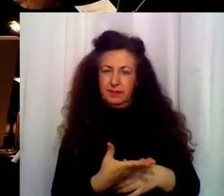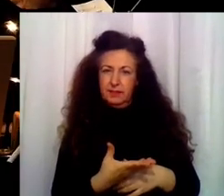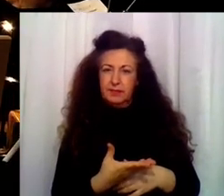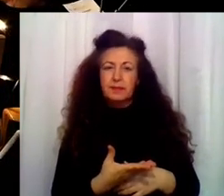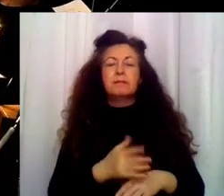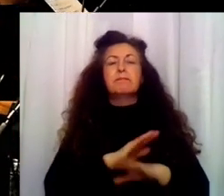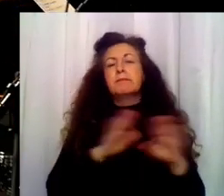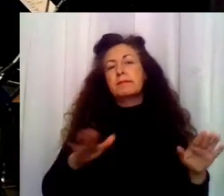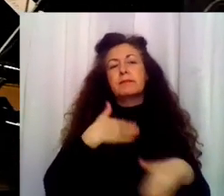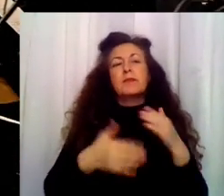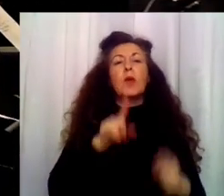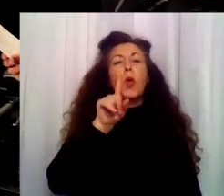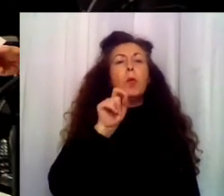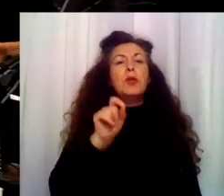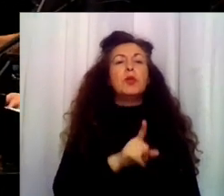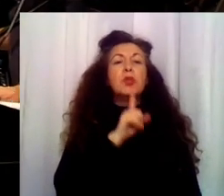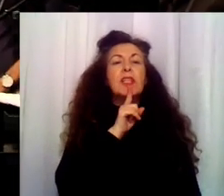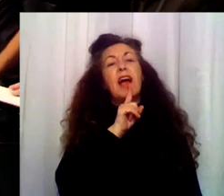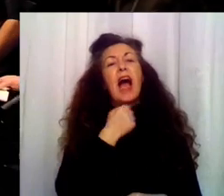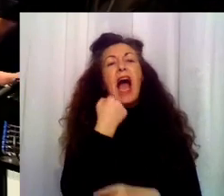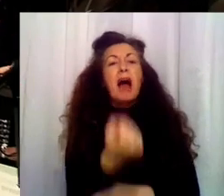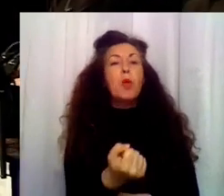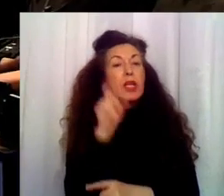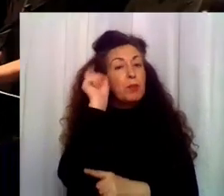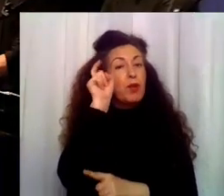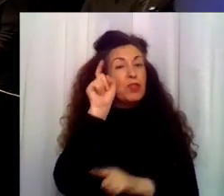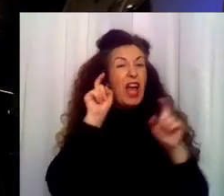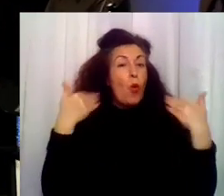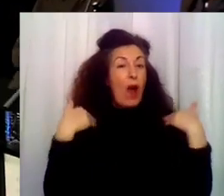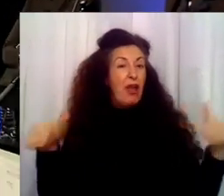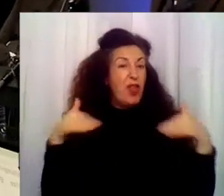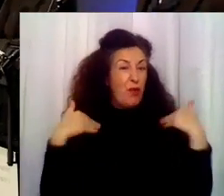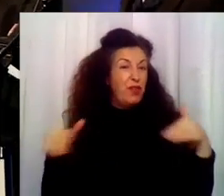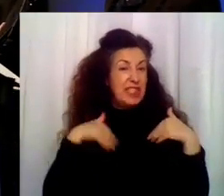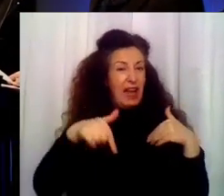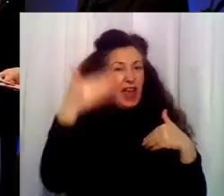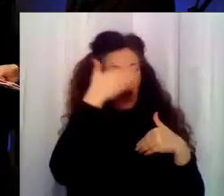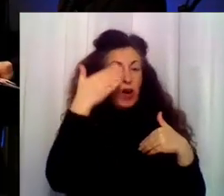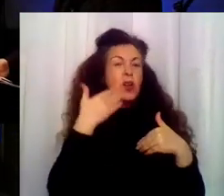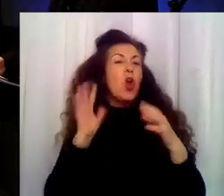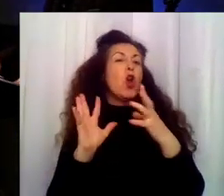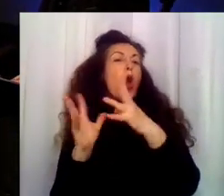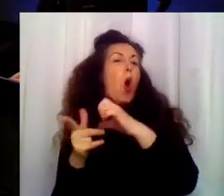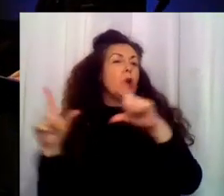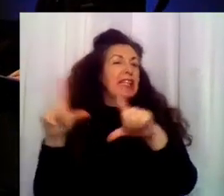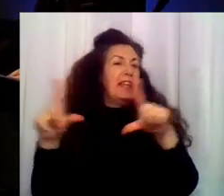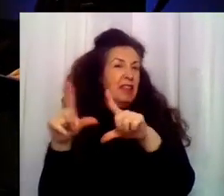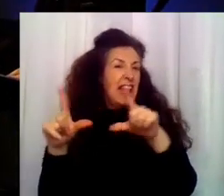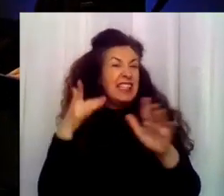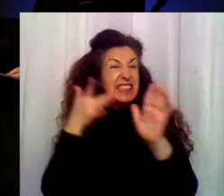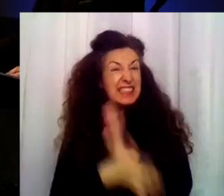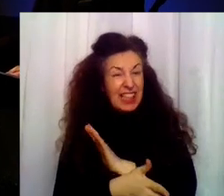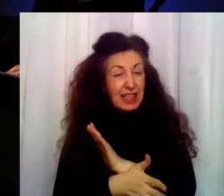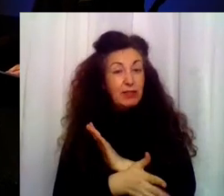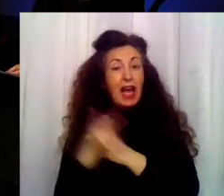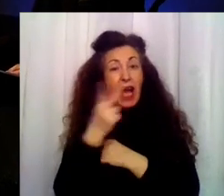Minuto de silencio en apoyo, David, el profesor de educación física de este colegio. Magulladuras. Agredieron al maestro delante de otros alumnos.